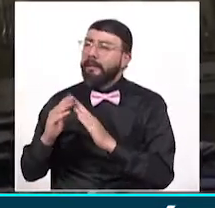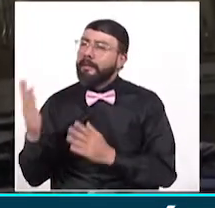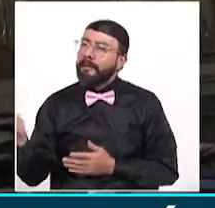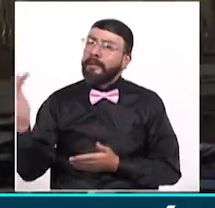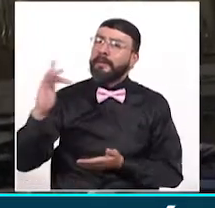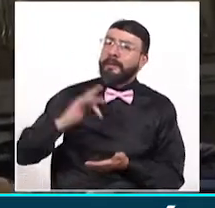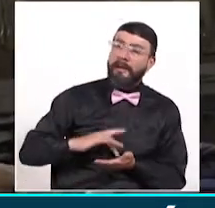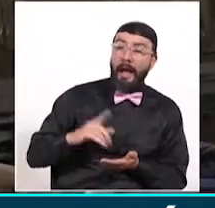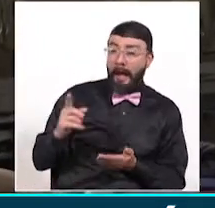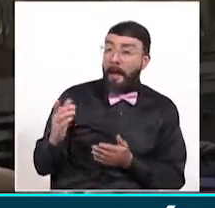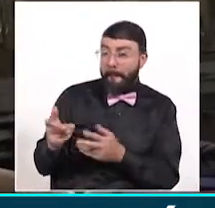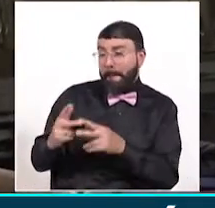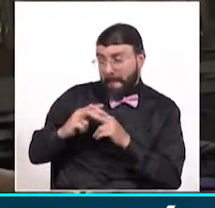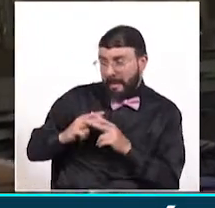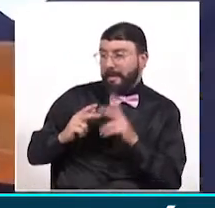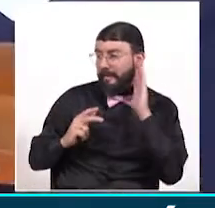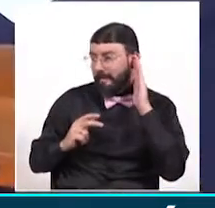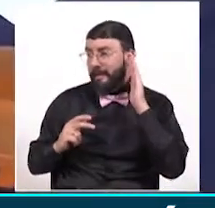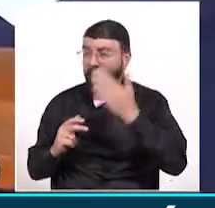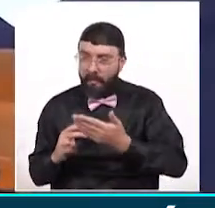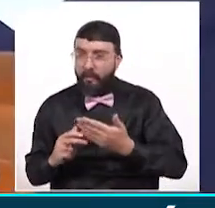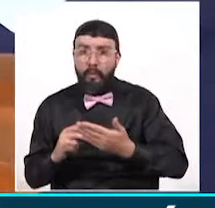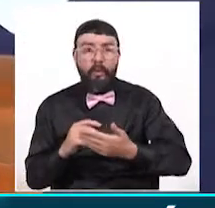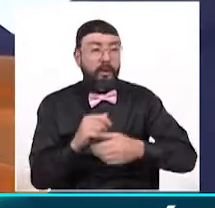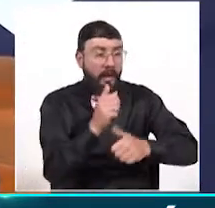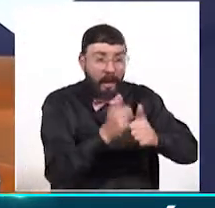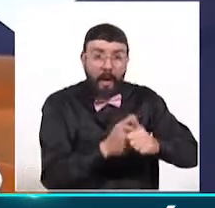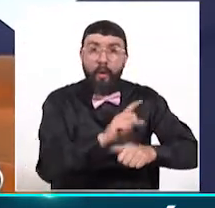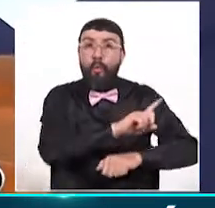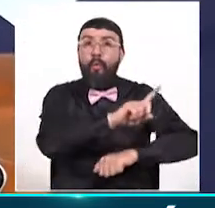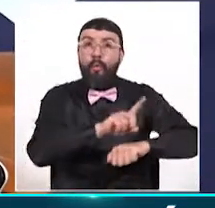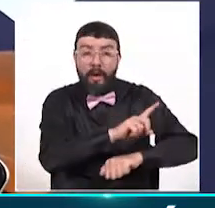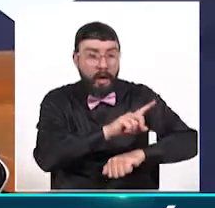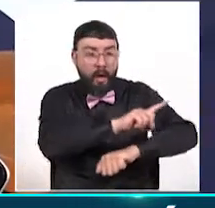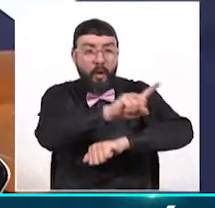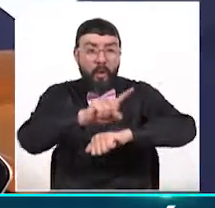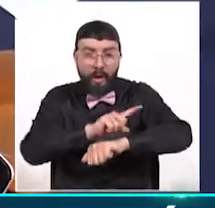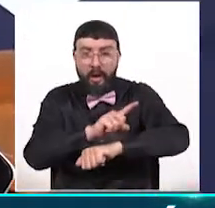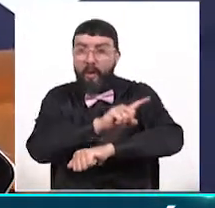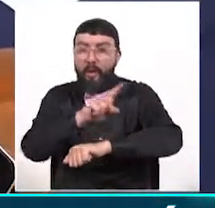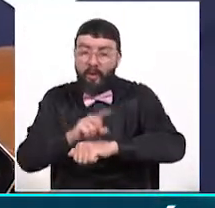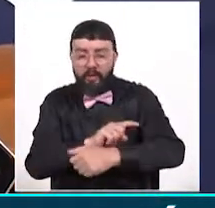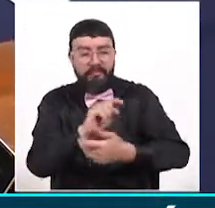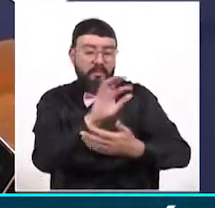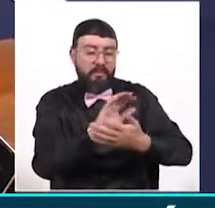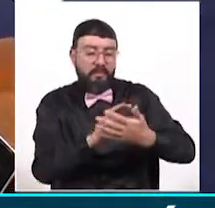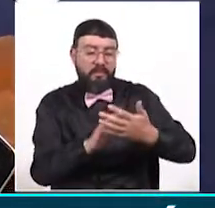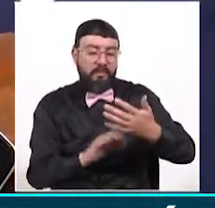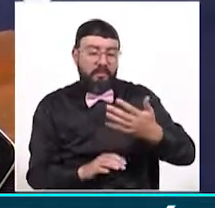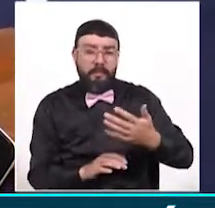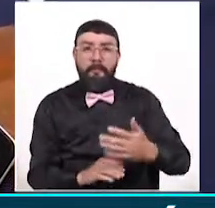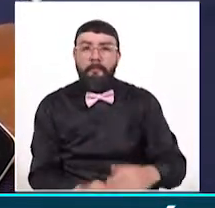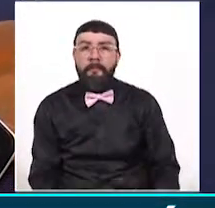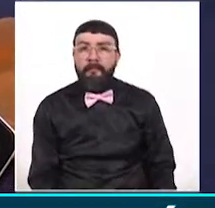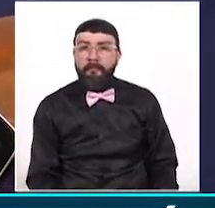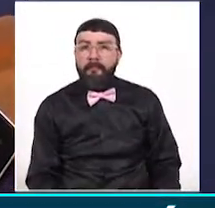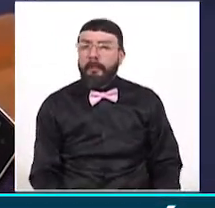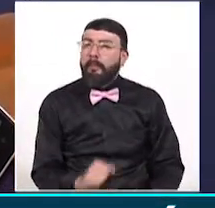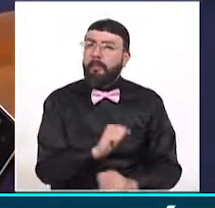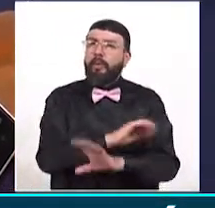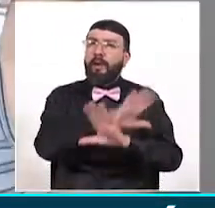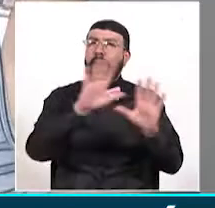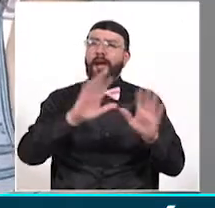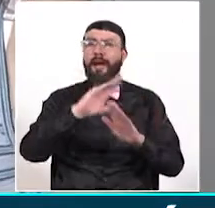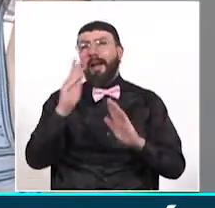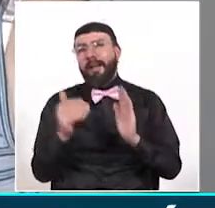el teléfono que empiezan a turnarse una hora cada uno para poder responder en el colegio. Por la mañana, por ahí hasta las nueve de la mañana,